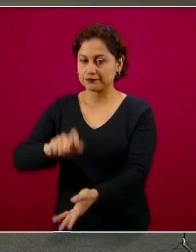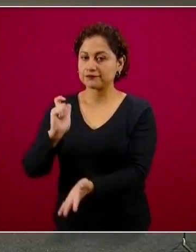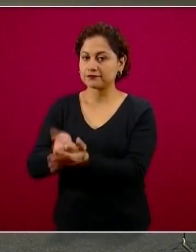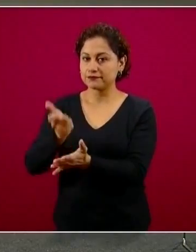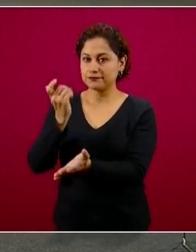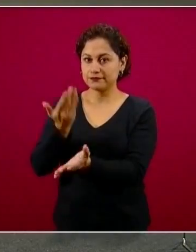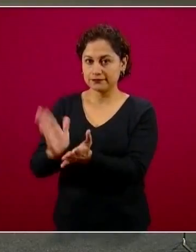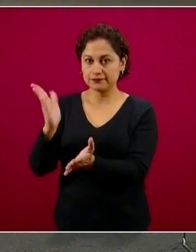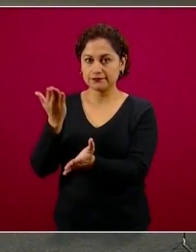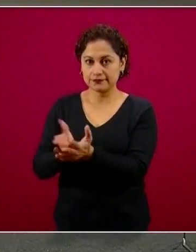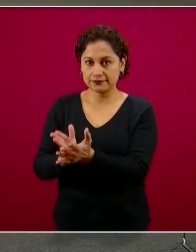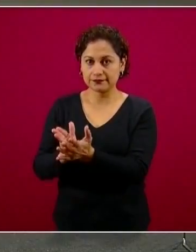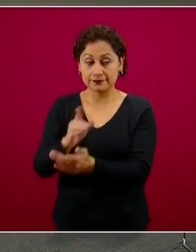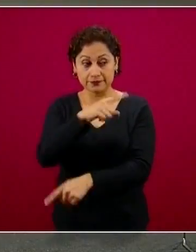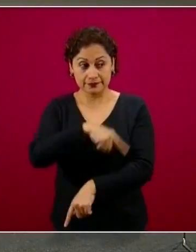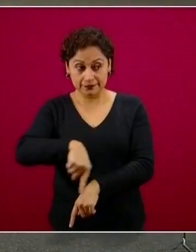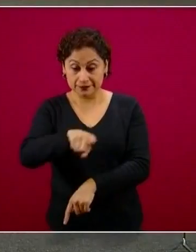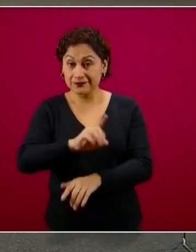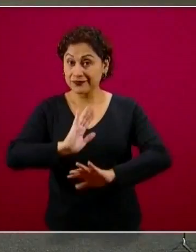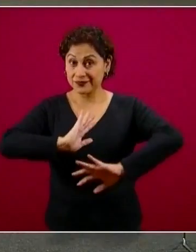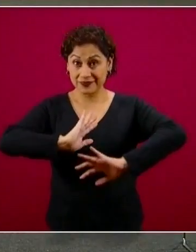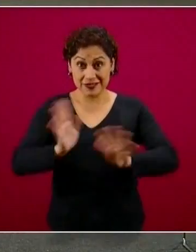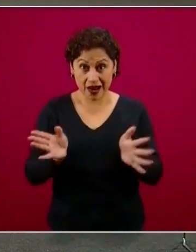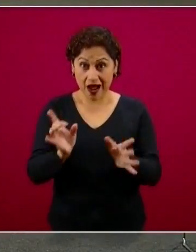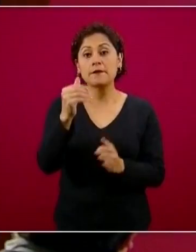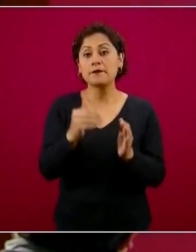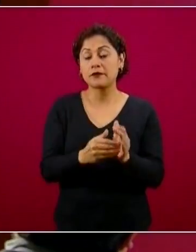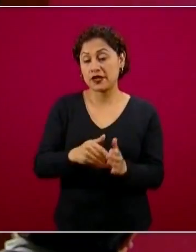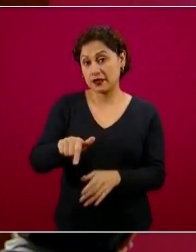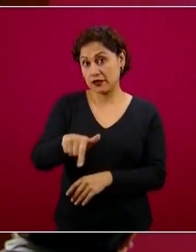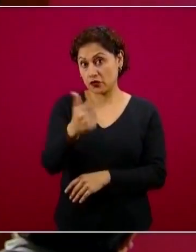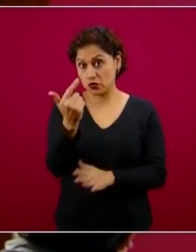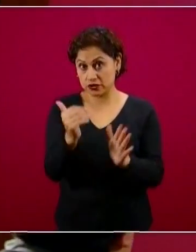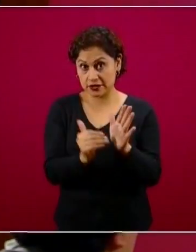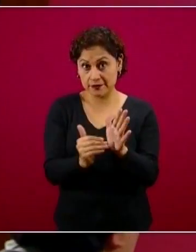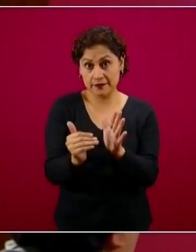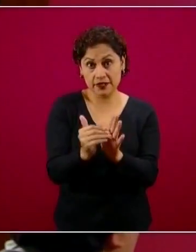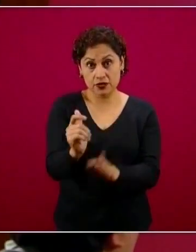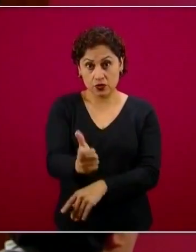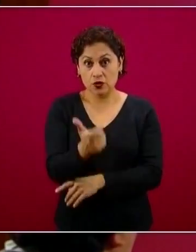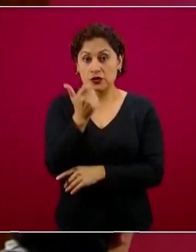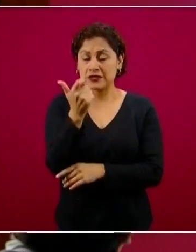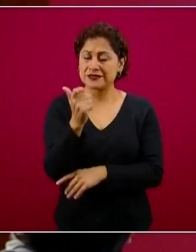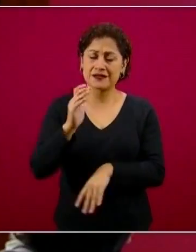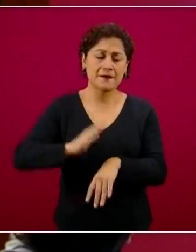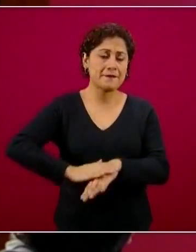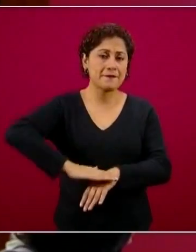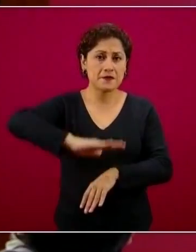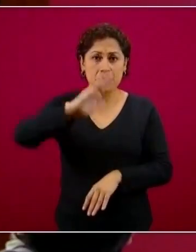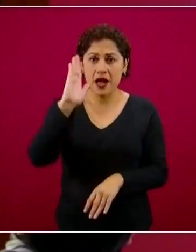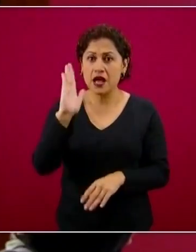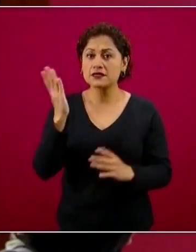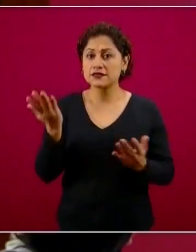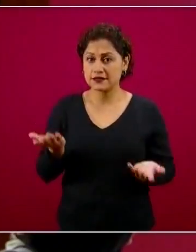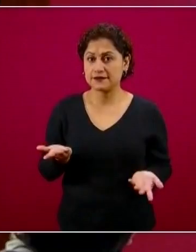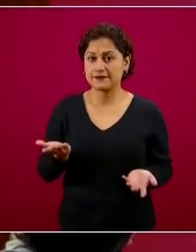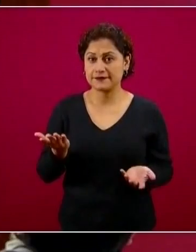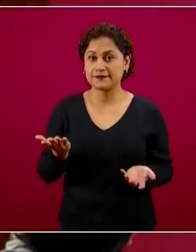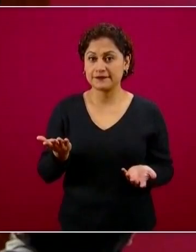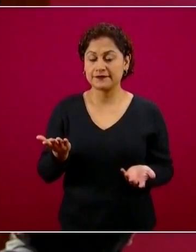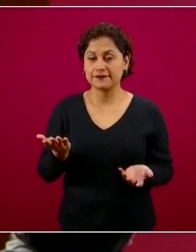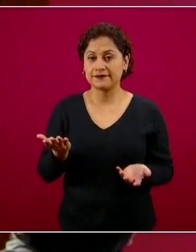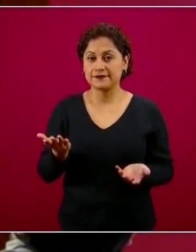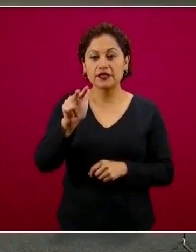El director del Instituto Mexicano del Seguro Social, Zoe Robledo, indicó que se ha validado a 40.496